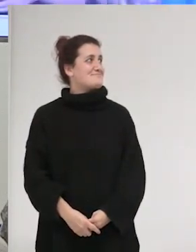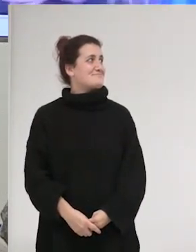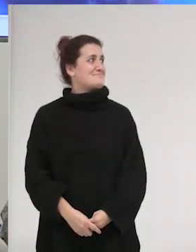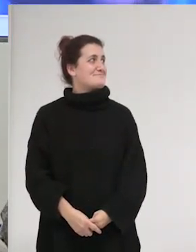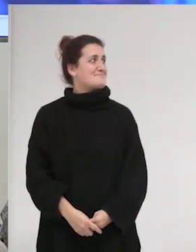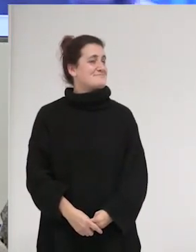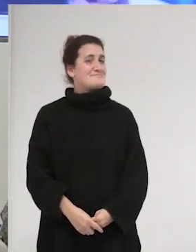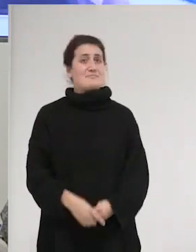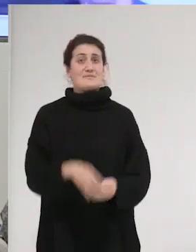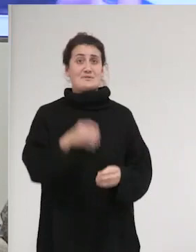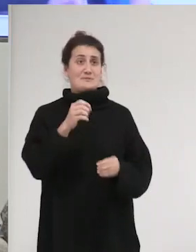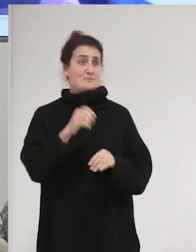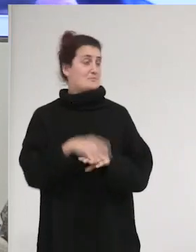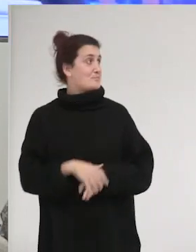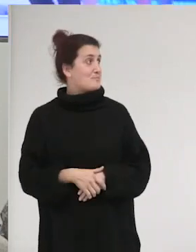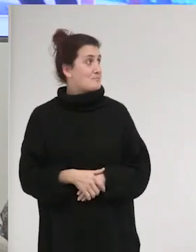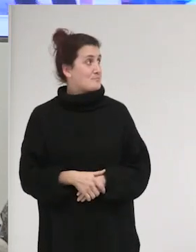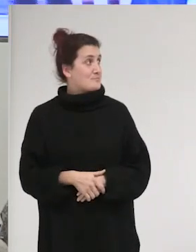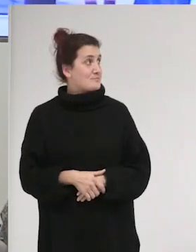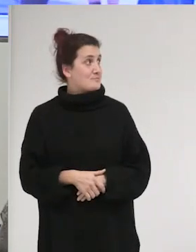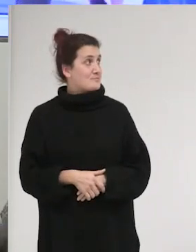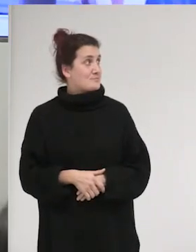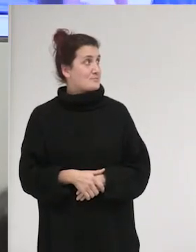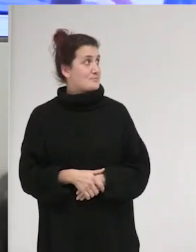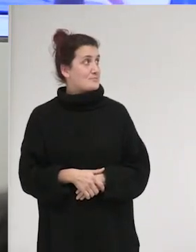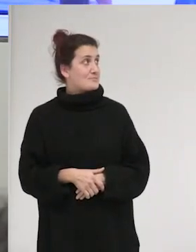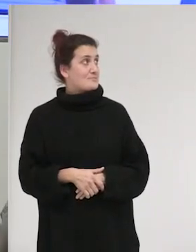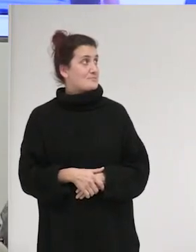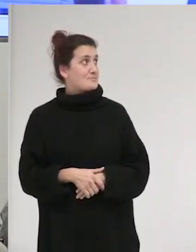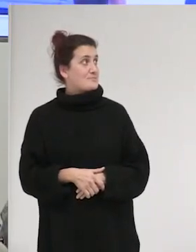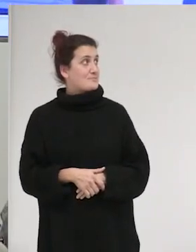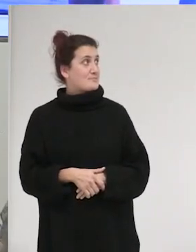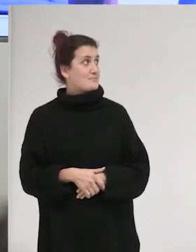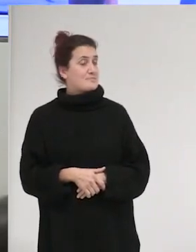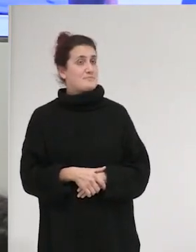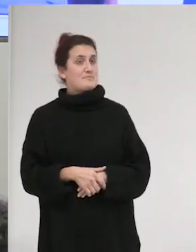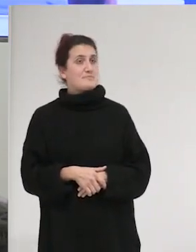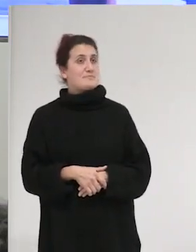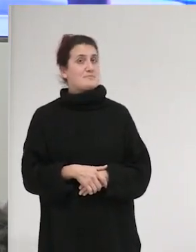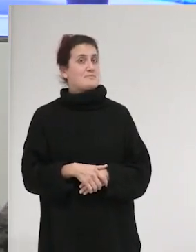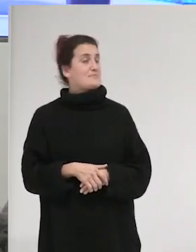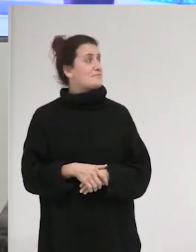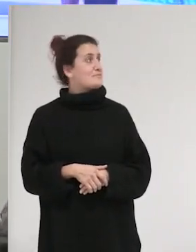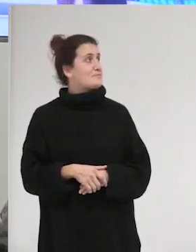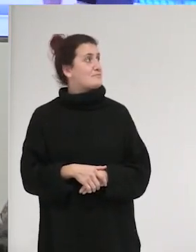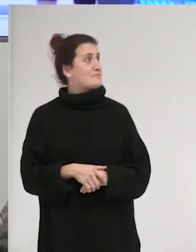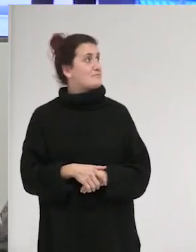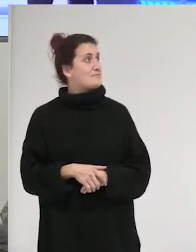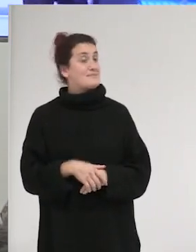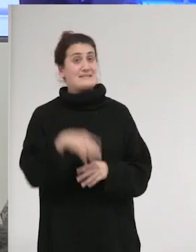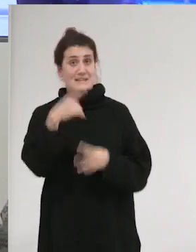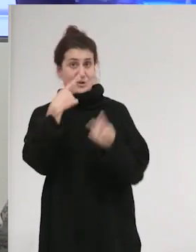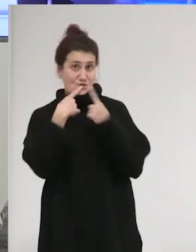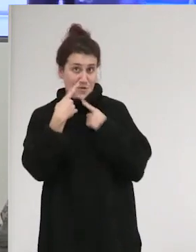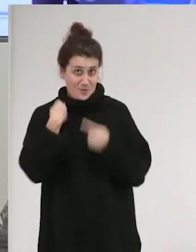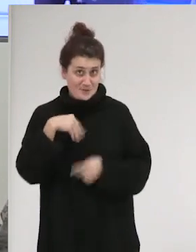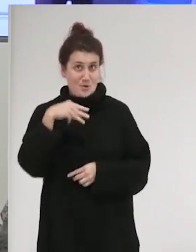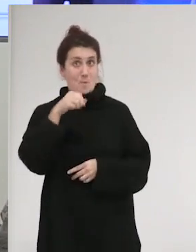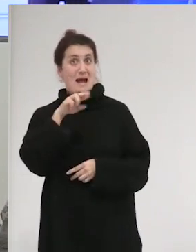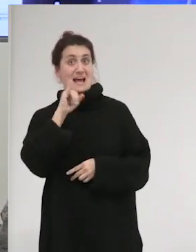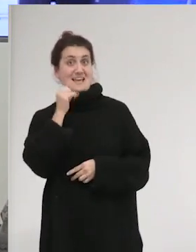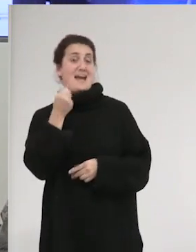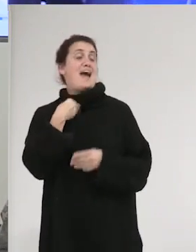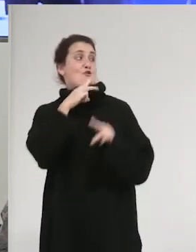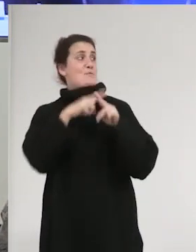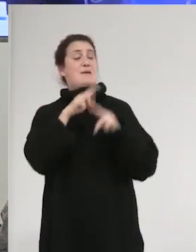Buenas noches ¿cómo estás? ¿qué es lo en aquí María? que la voy a aclarar por si alguien es el novio de María, Pablo